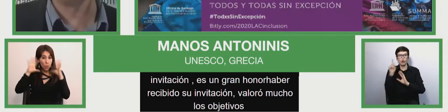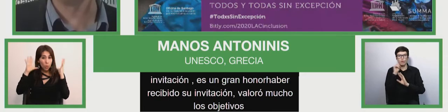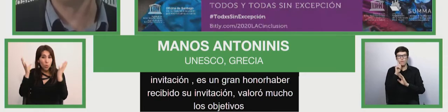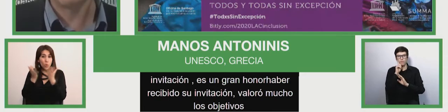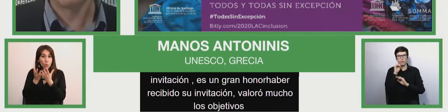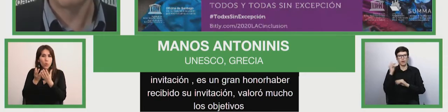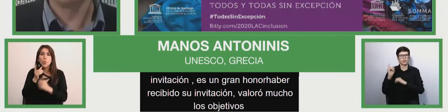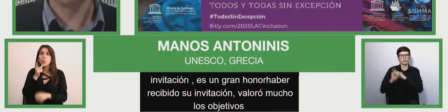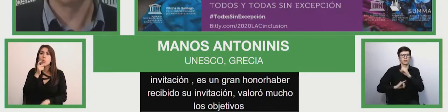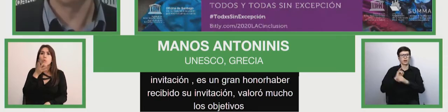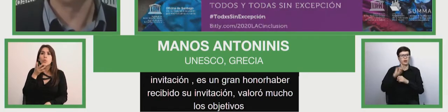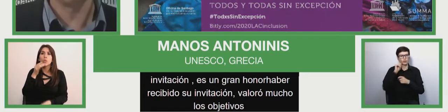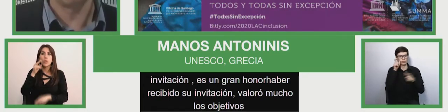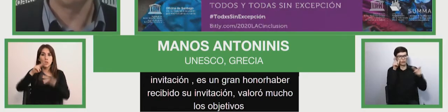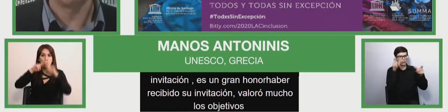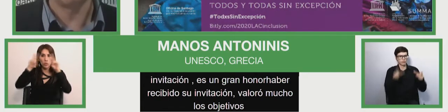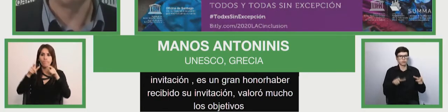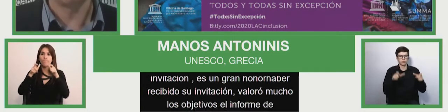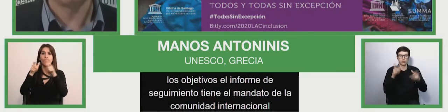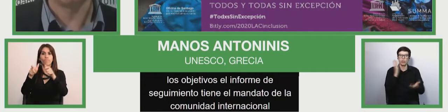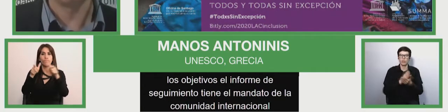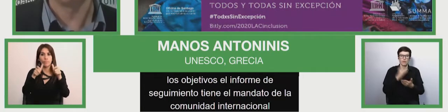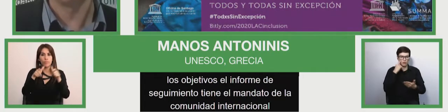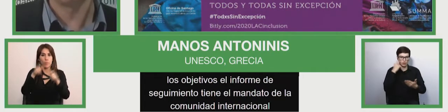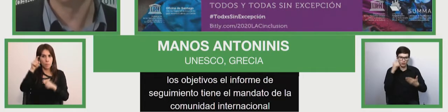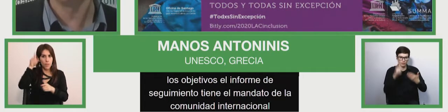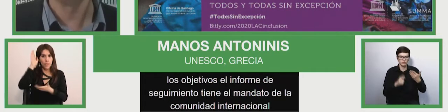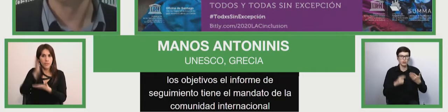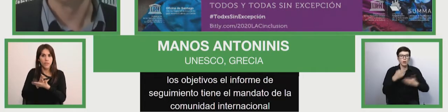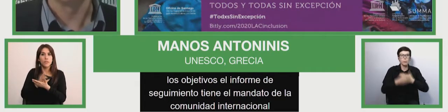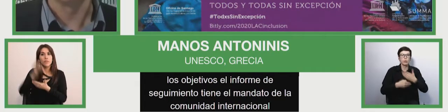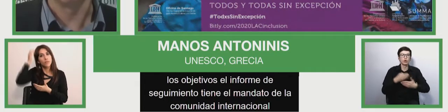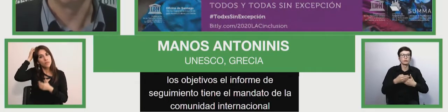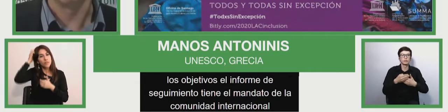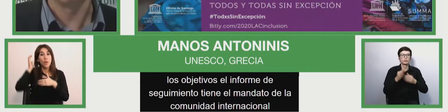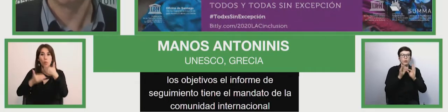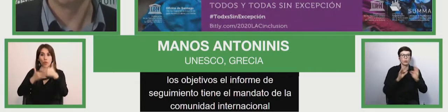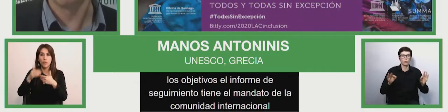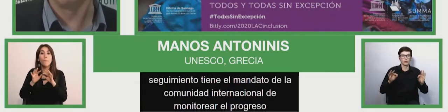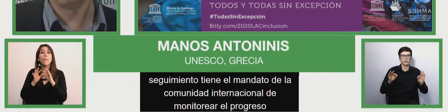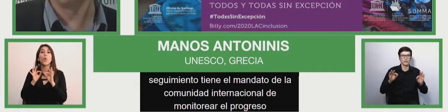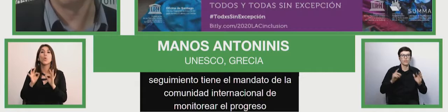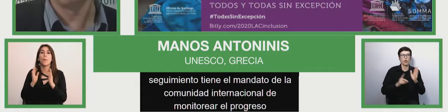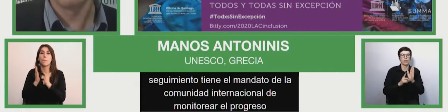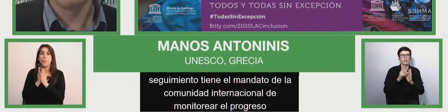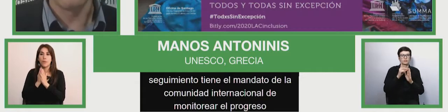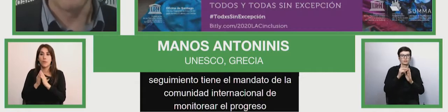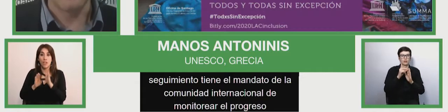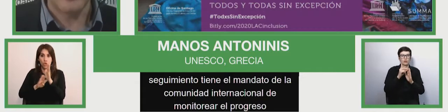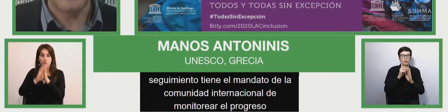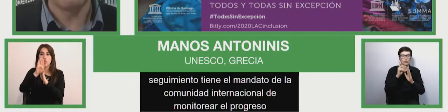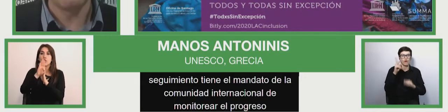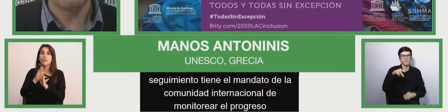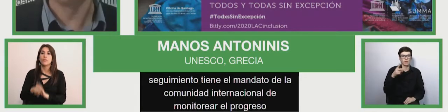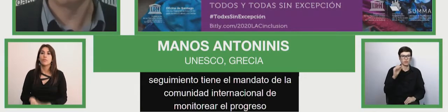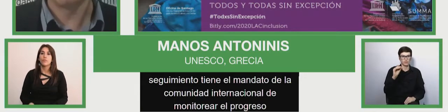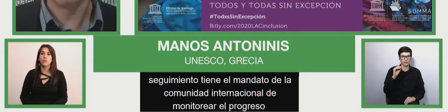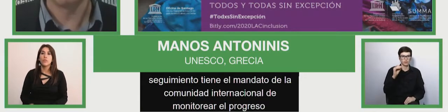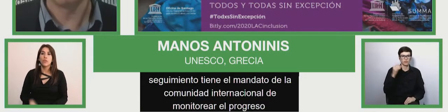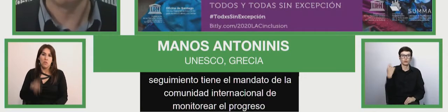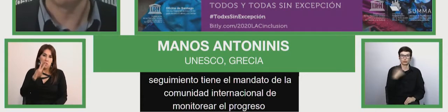de monitorear el progreso educativo en la Agenda 2030 de Desarrollo Sostenible. Somos un equipo